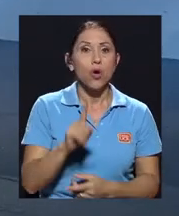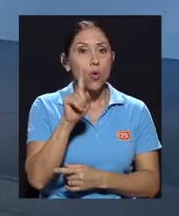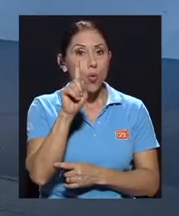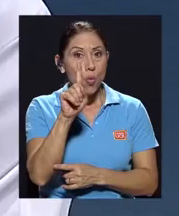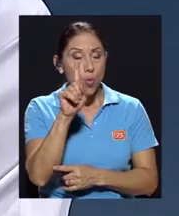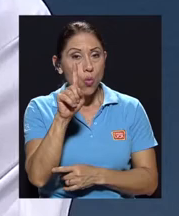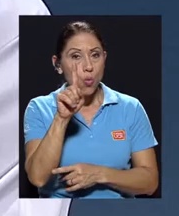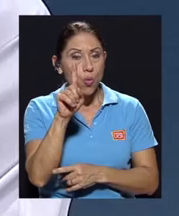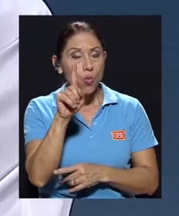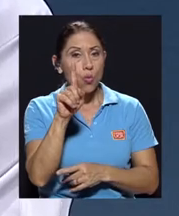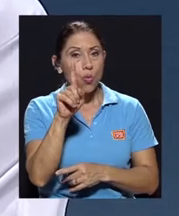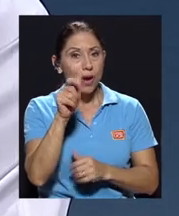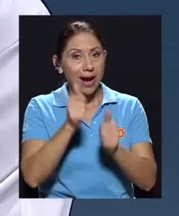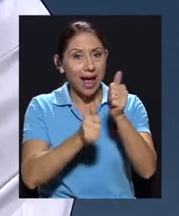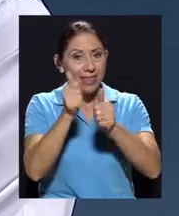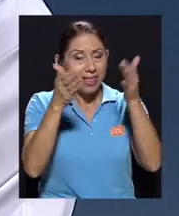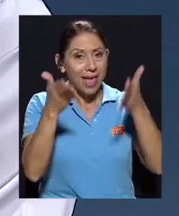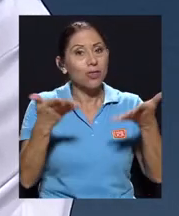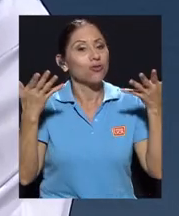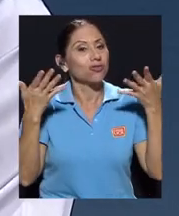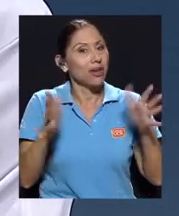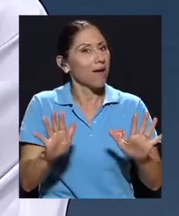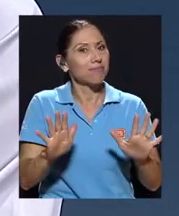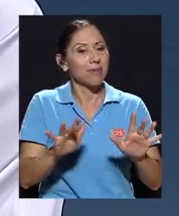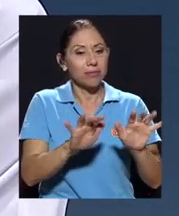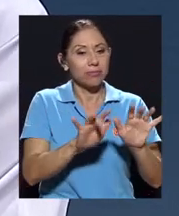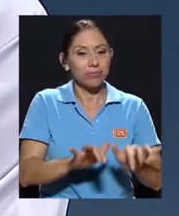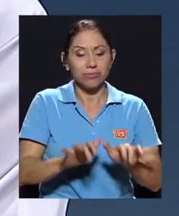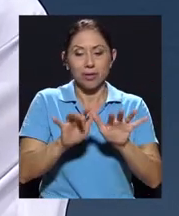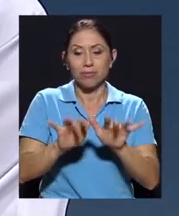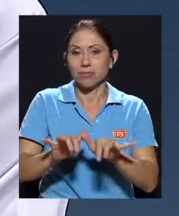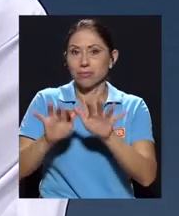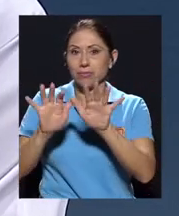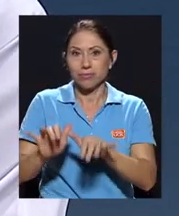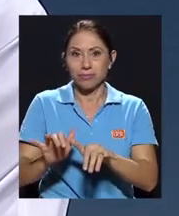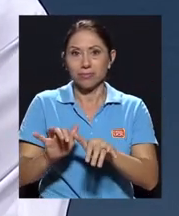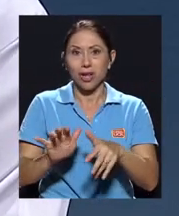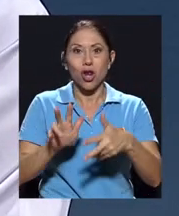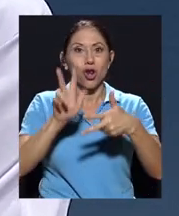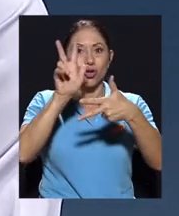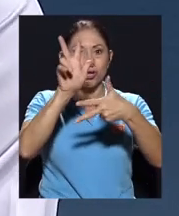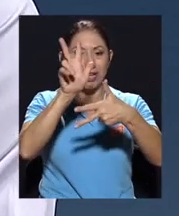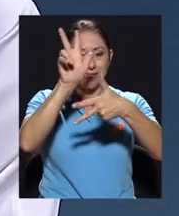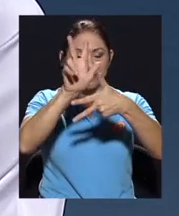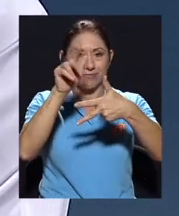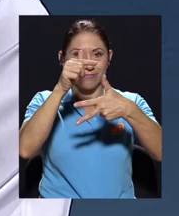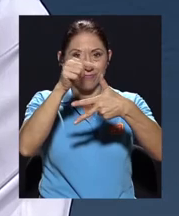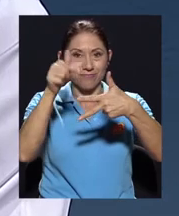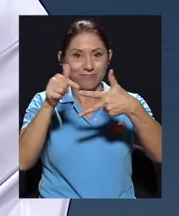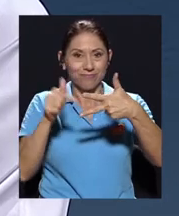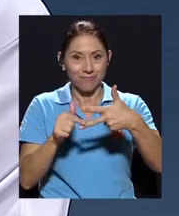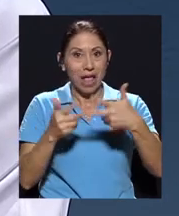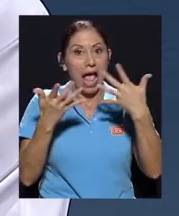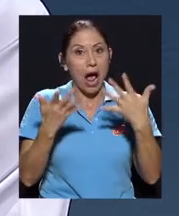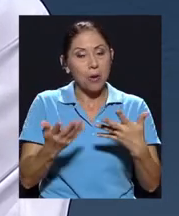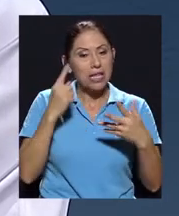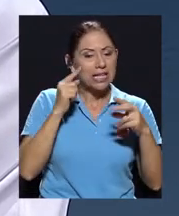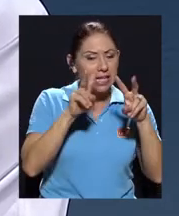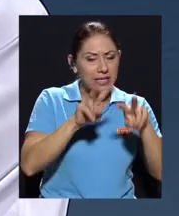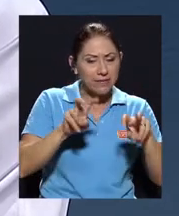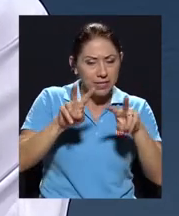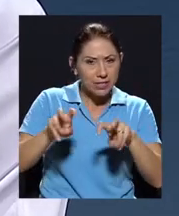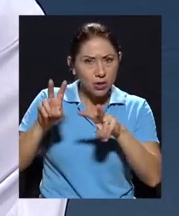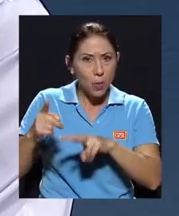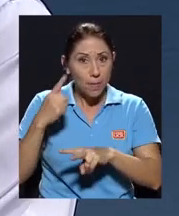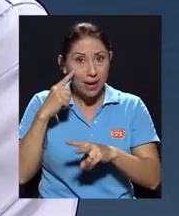ya completó su 3 de 3 y ahorita está en revisión para ver si está completo por parte